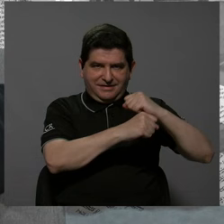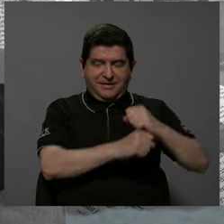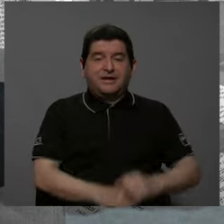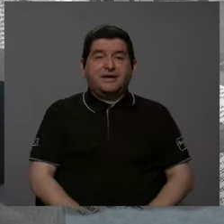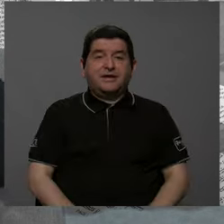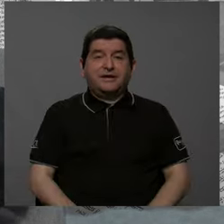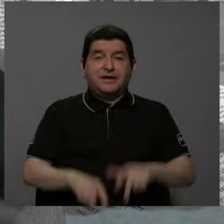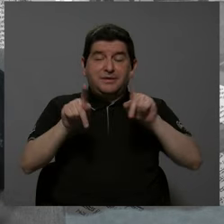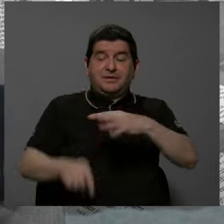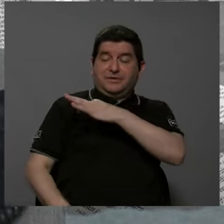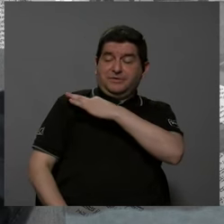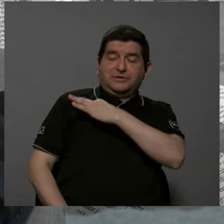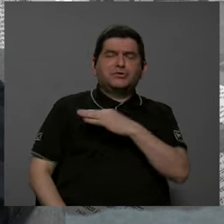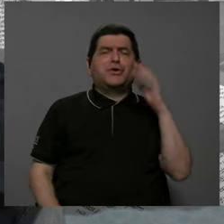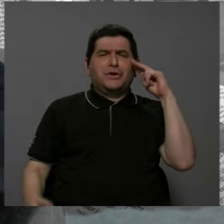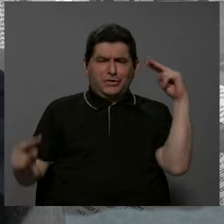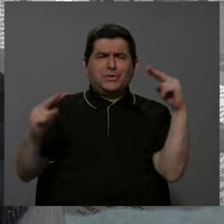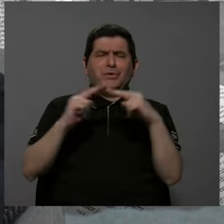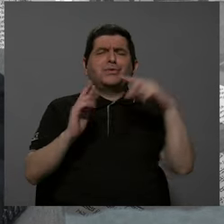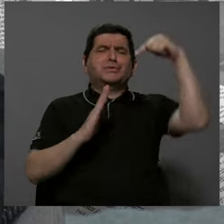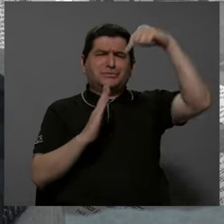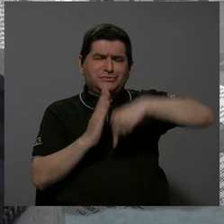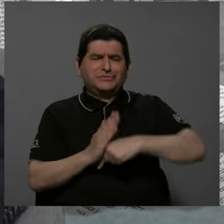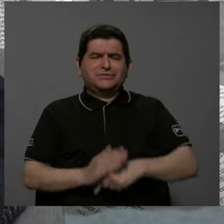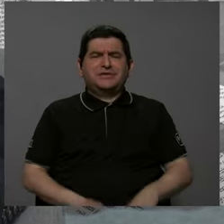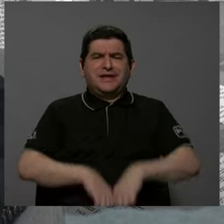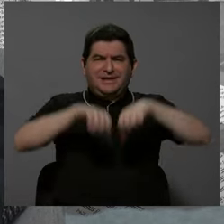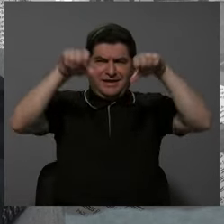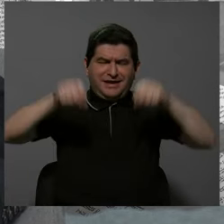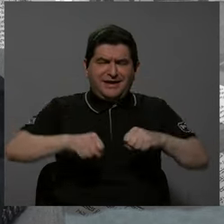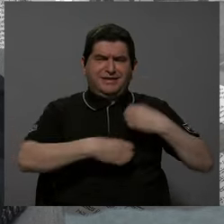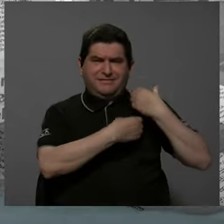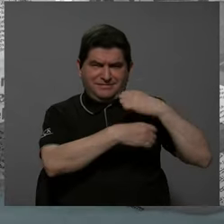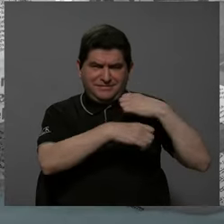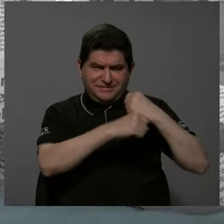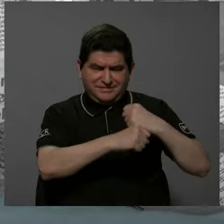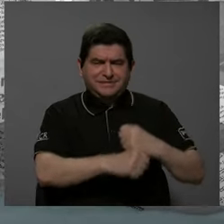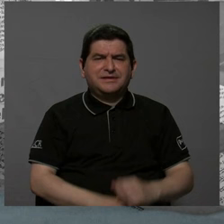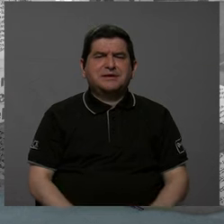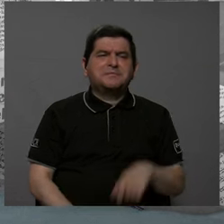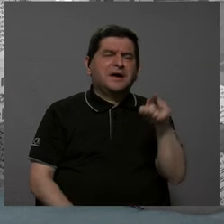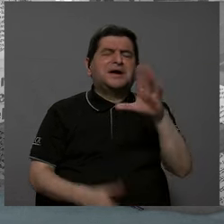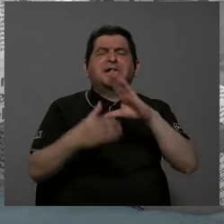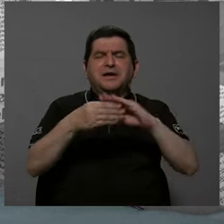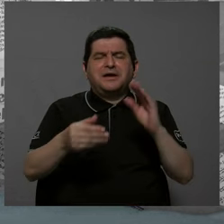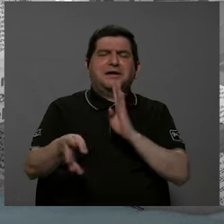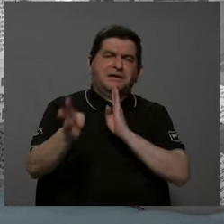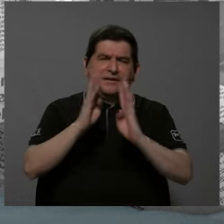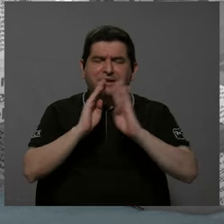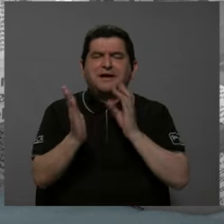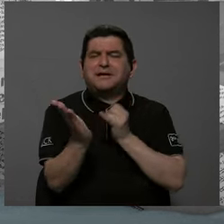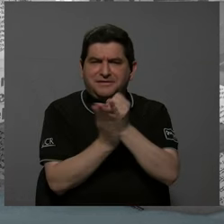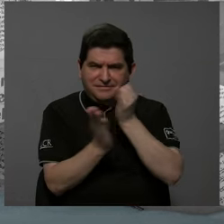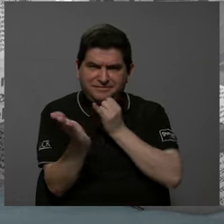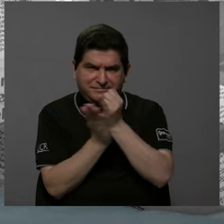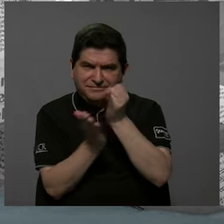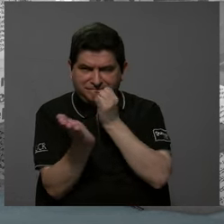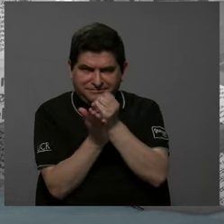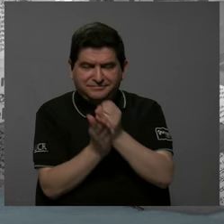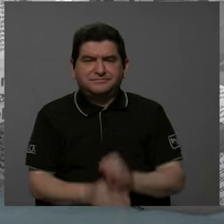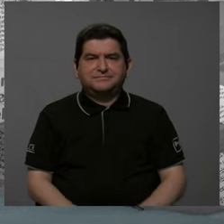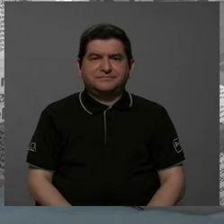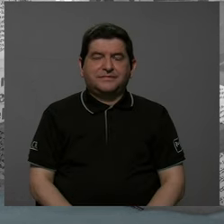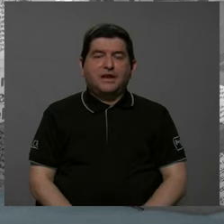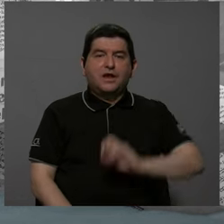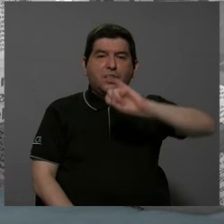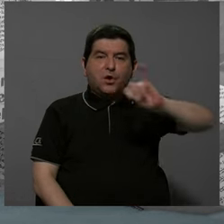conocedora del régimen municipal, siempre comenta, habla, investiga y es don